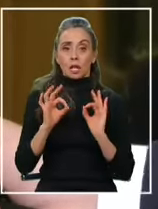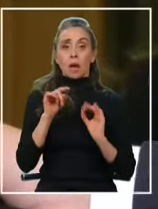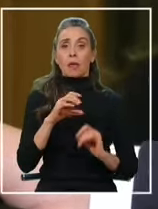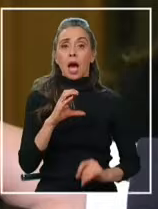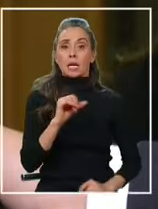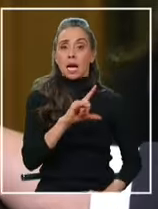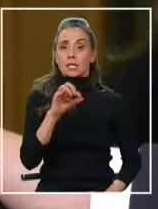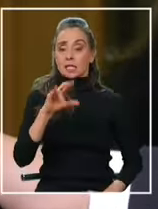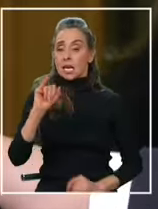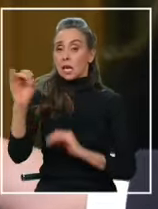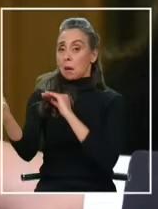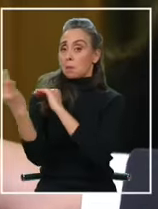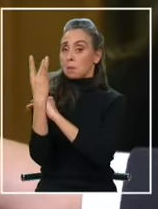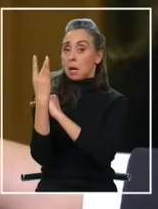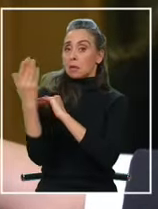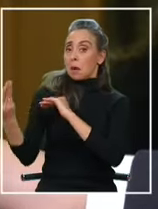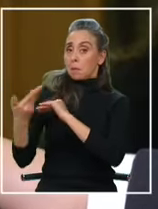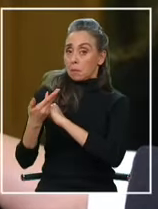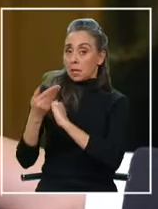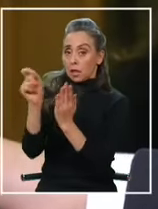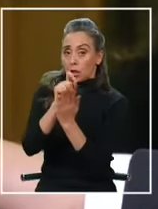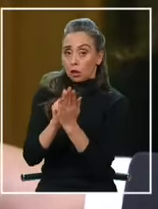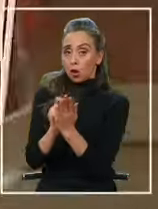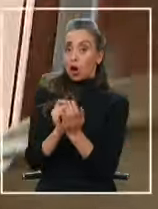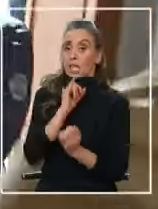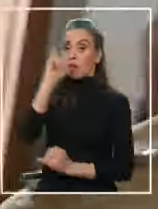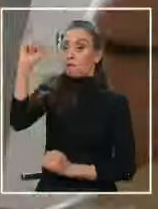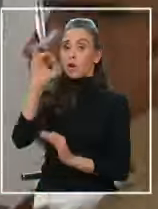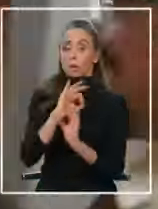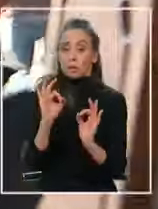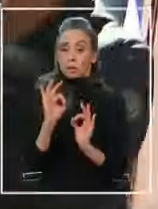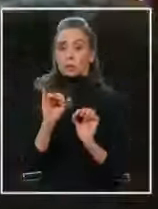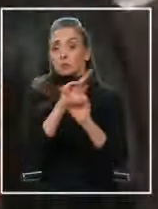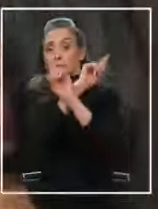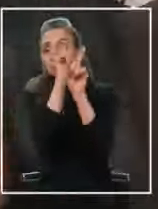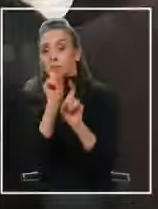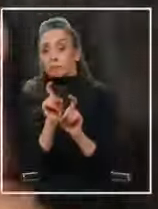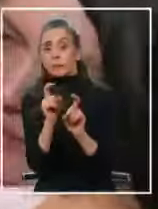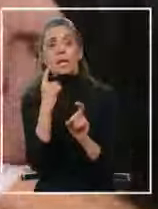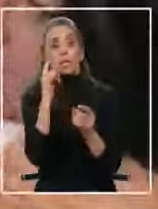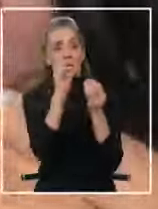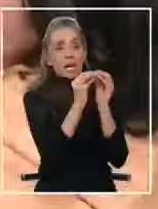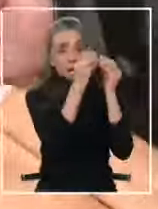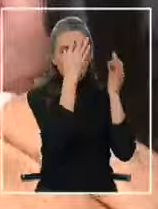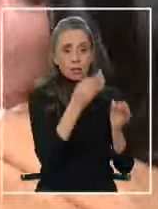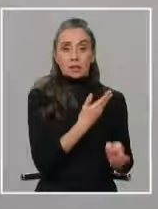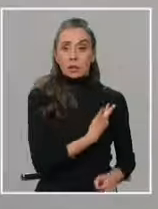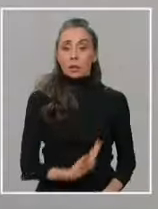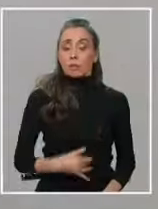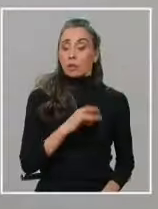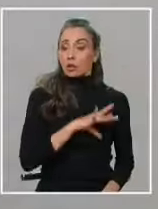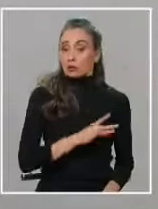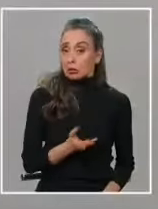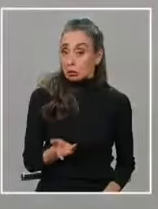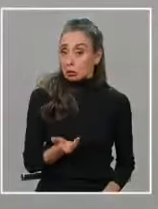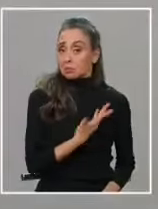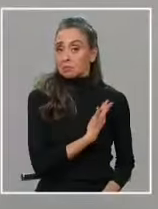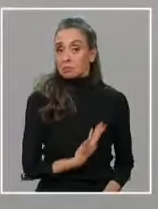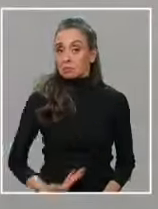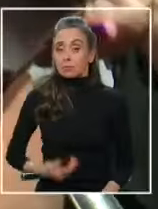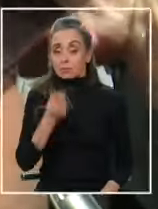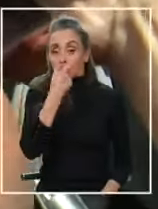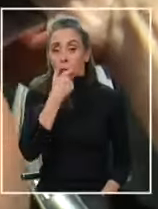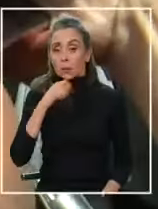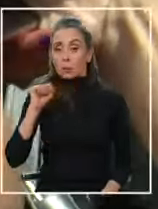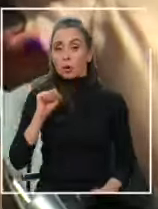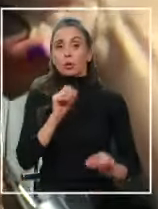Cancillería al menos ninguna solicitud formal de información La interrogante es qué resolverá el gobierno chileno De momento el presidente